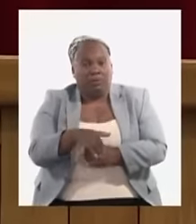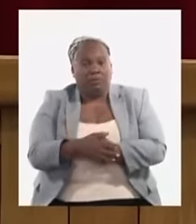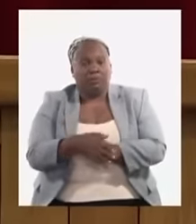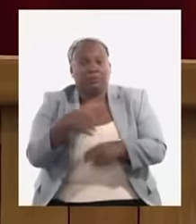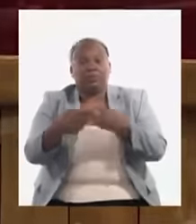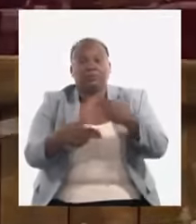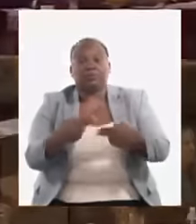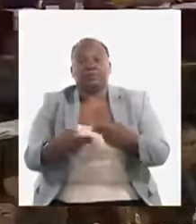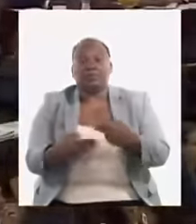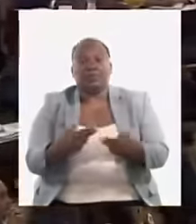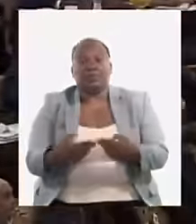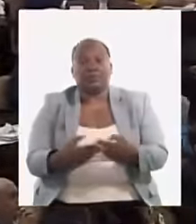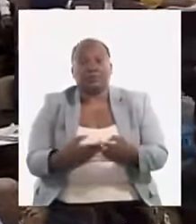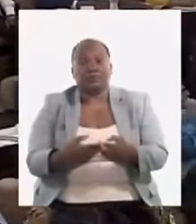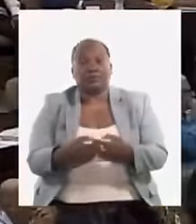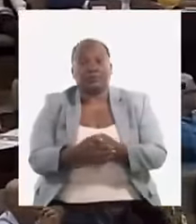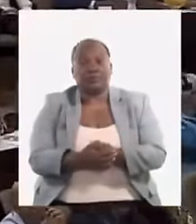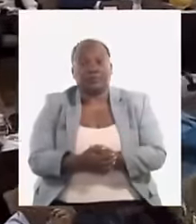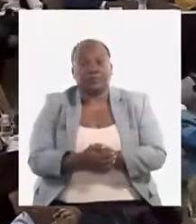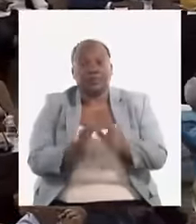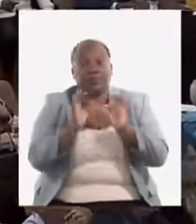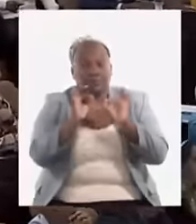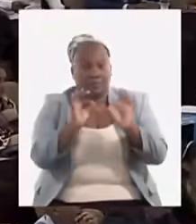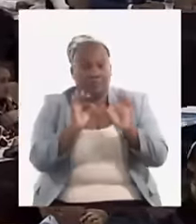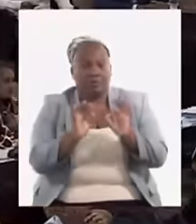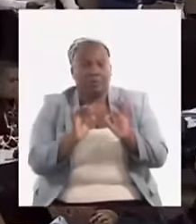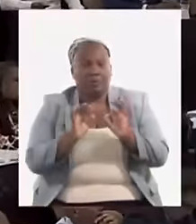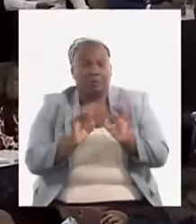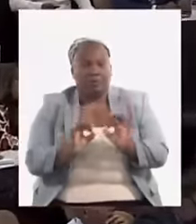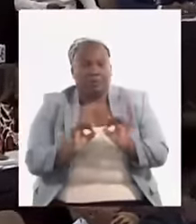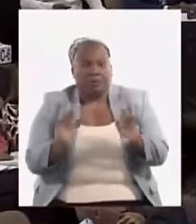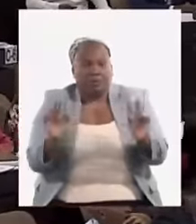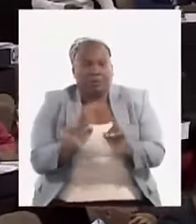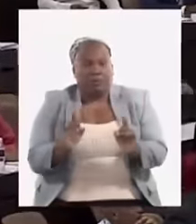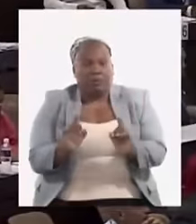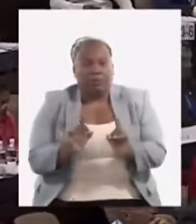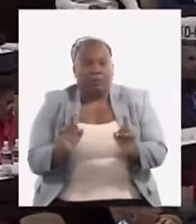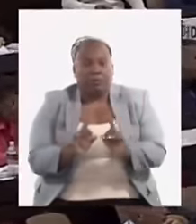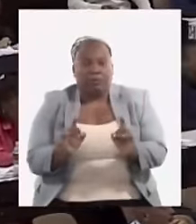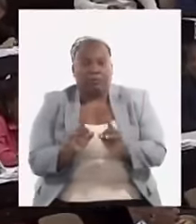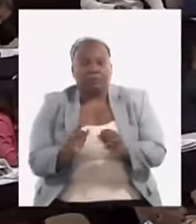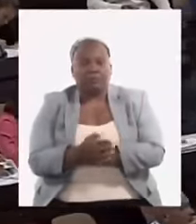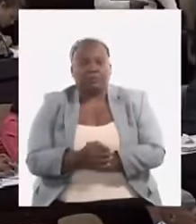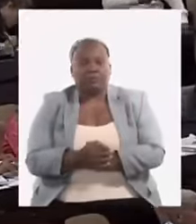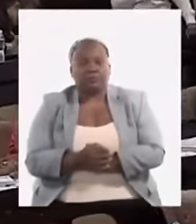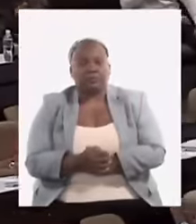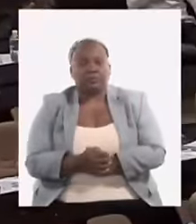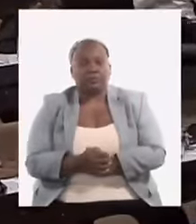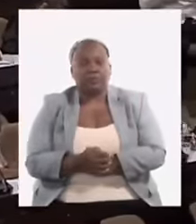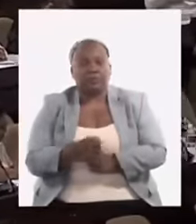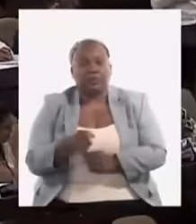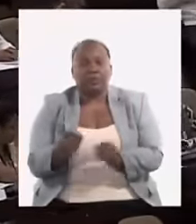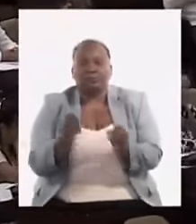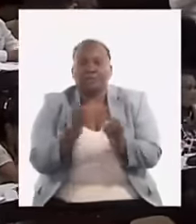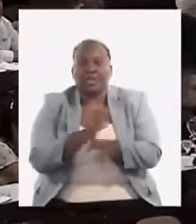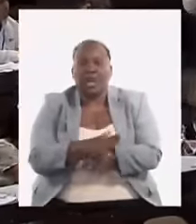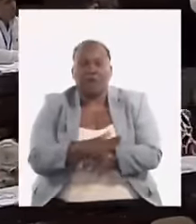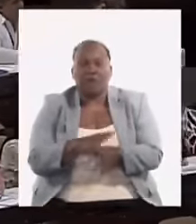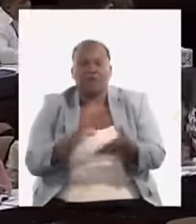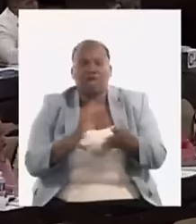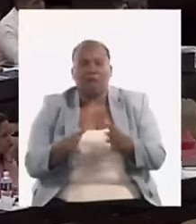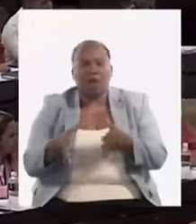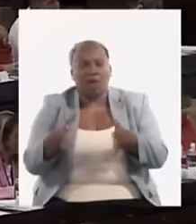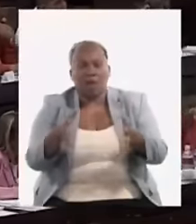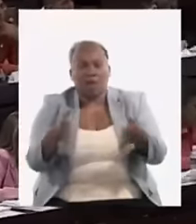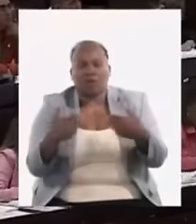con la mayor precisión y concreción, sobre todo para dejar claro el camino que vamos a